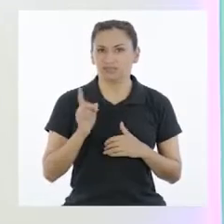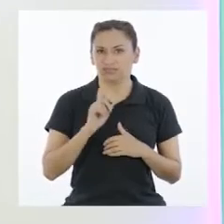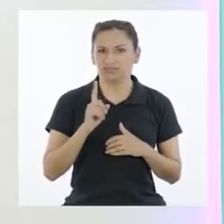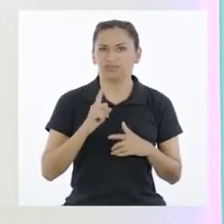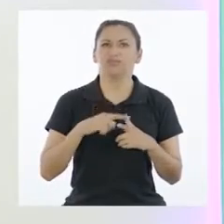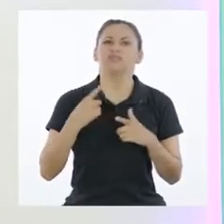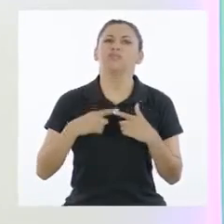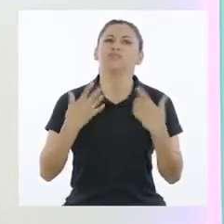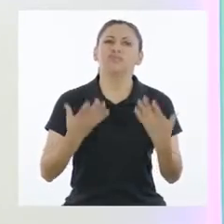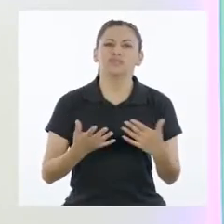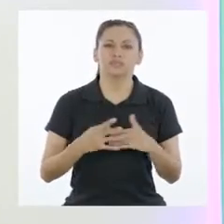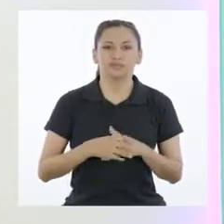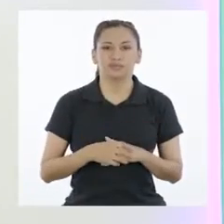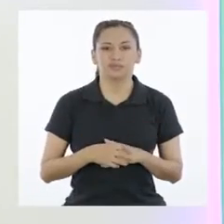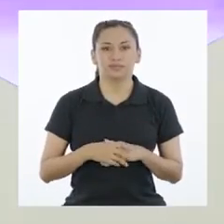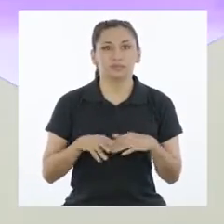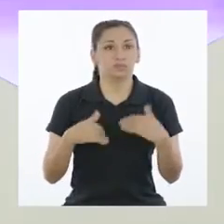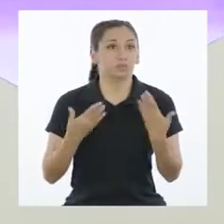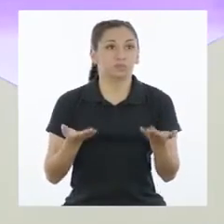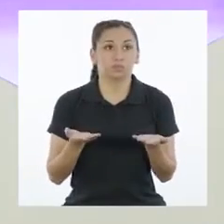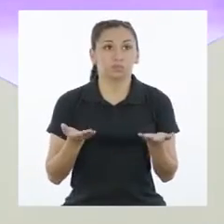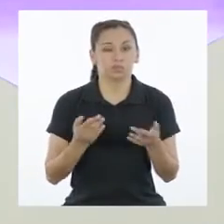Entonces, ¿qué es un asunto público?